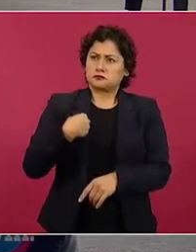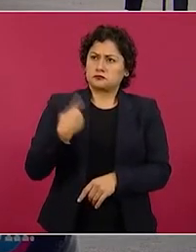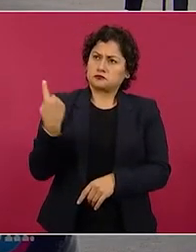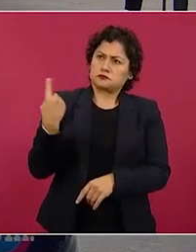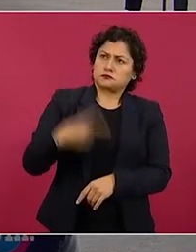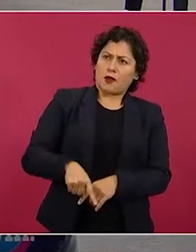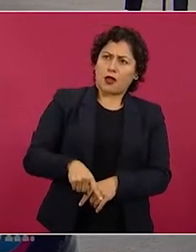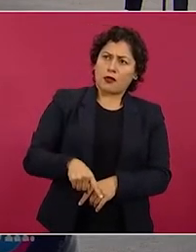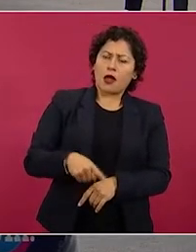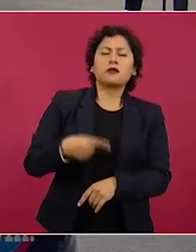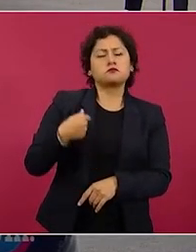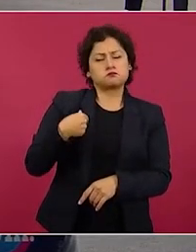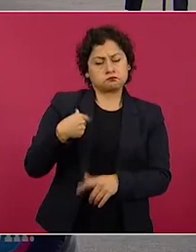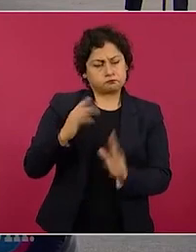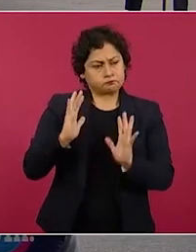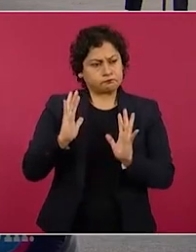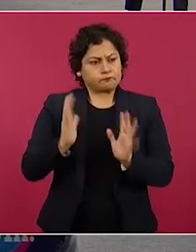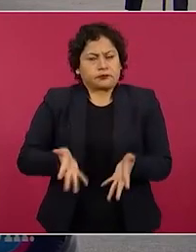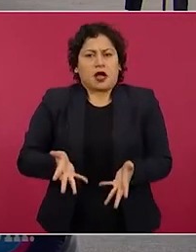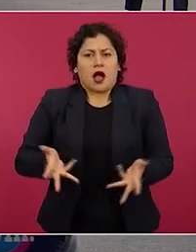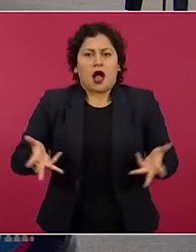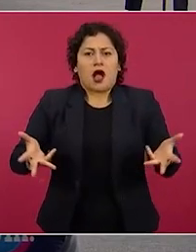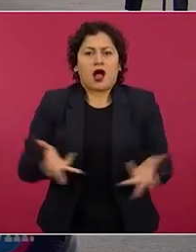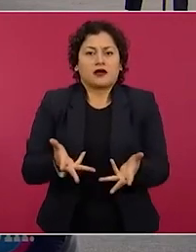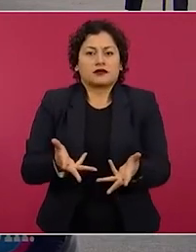estufas.